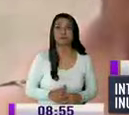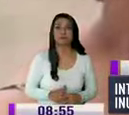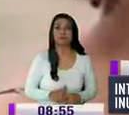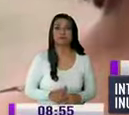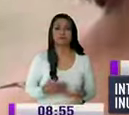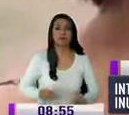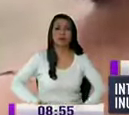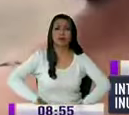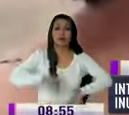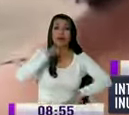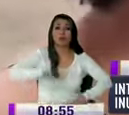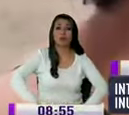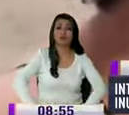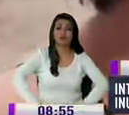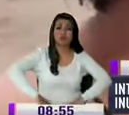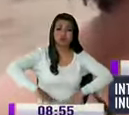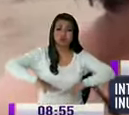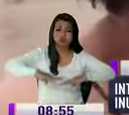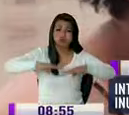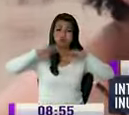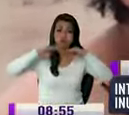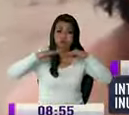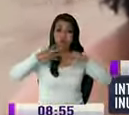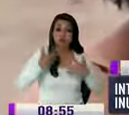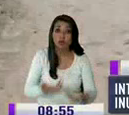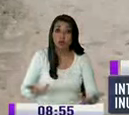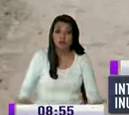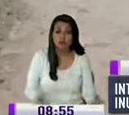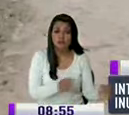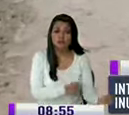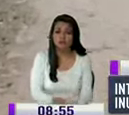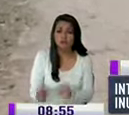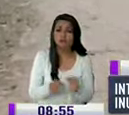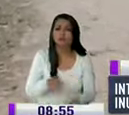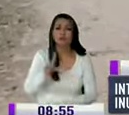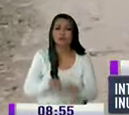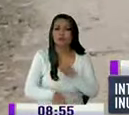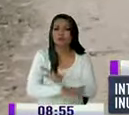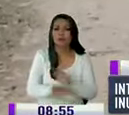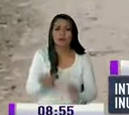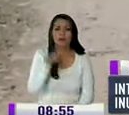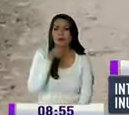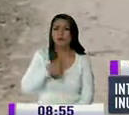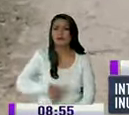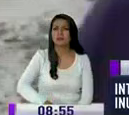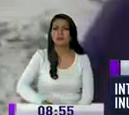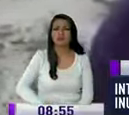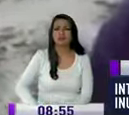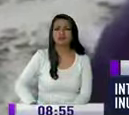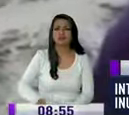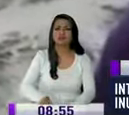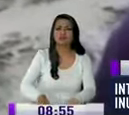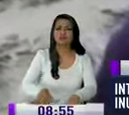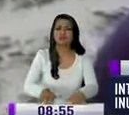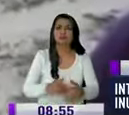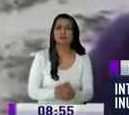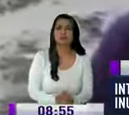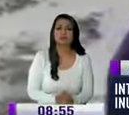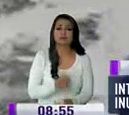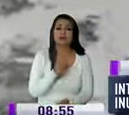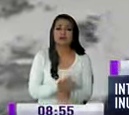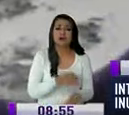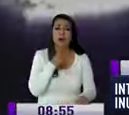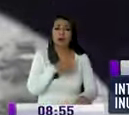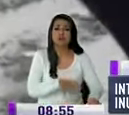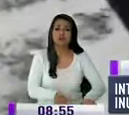el cuello y ya sin poder ni sacar ni con escobas ni nada porque el agua igual sigue penetrando nos mira que nos bota